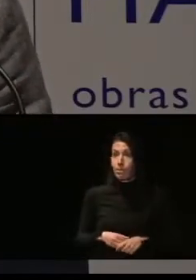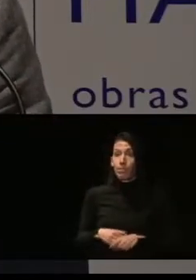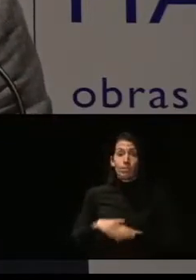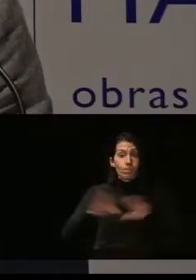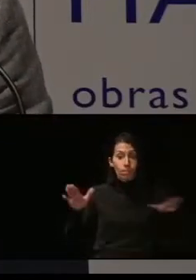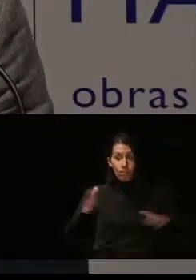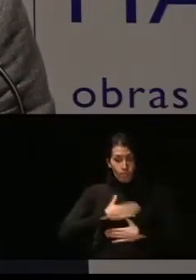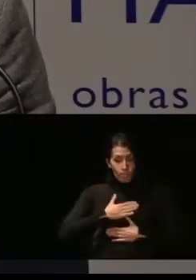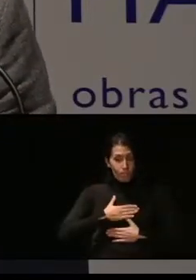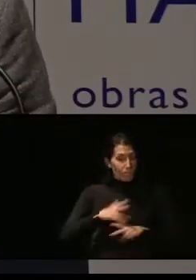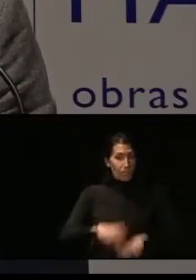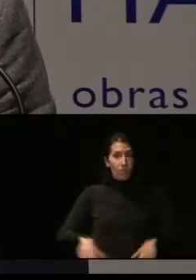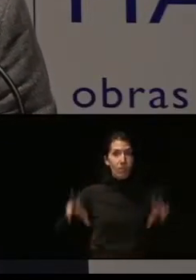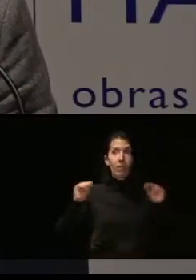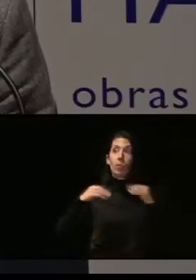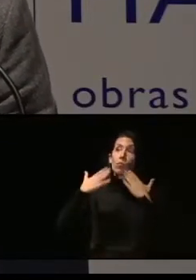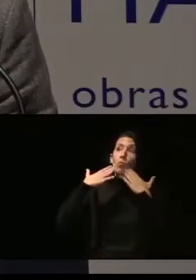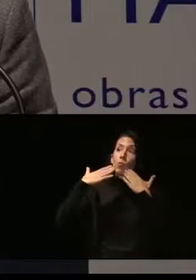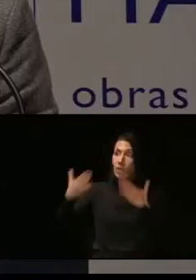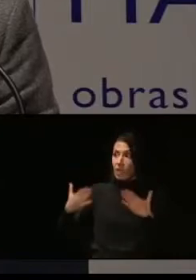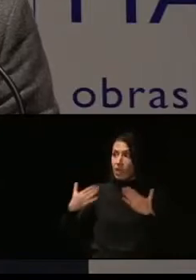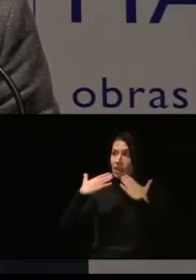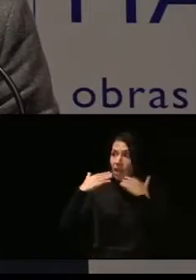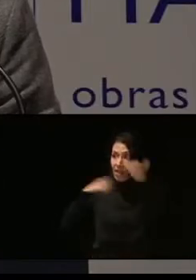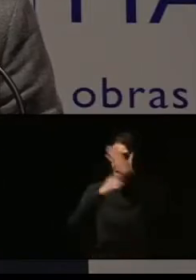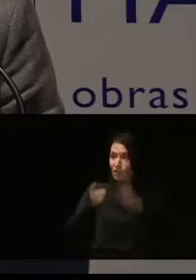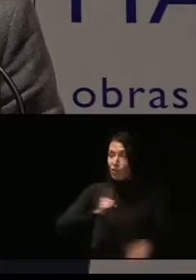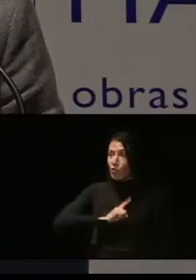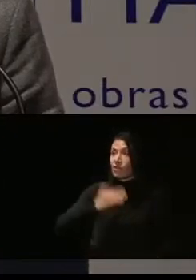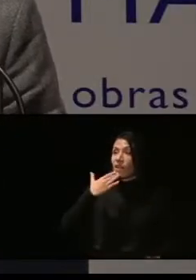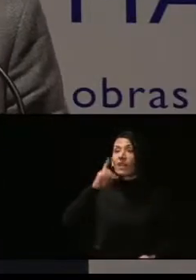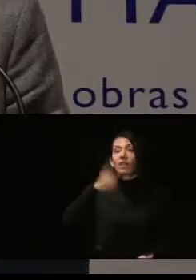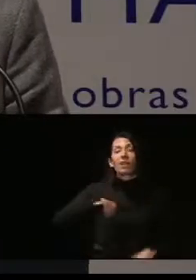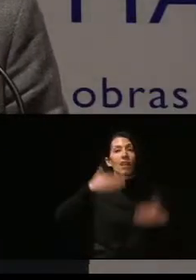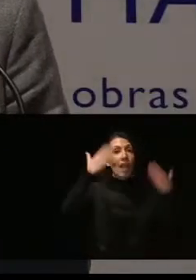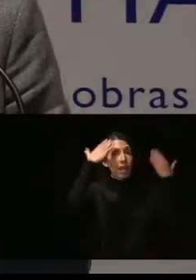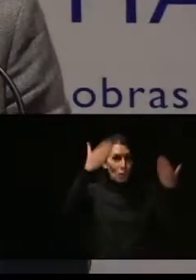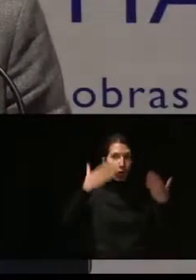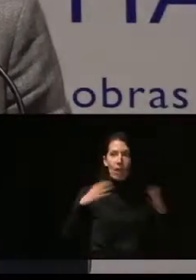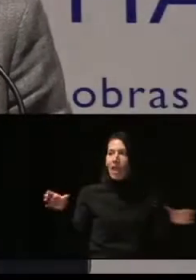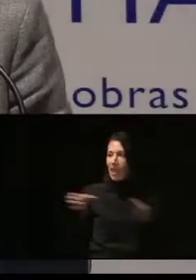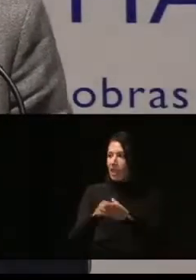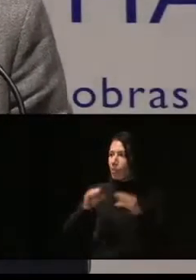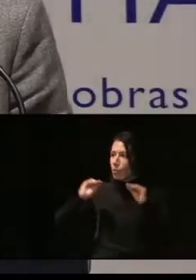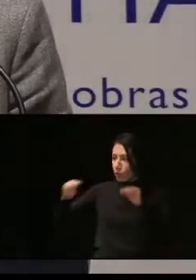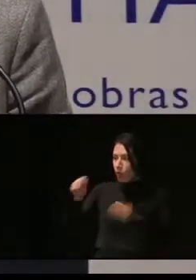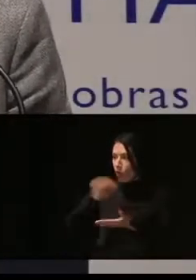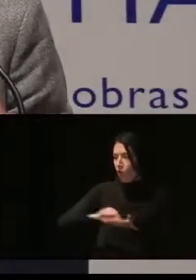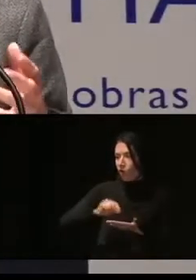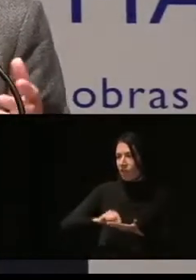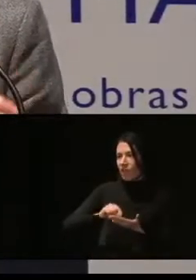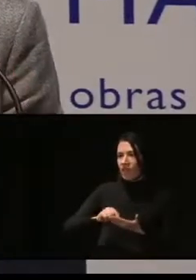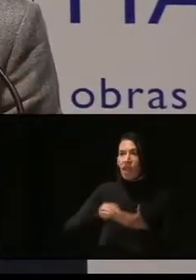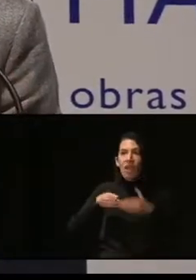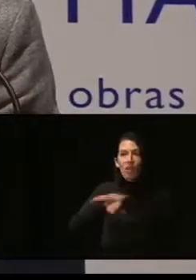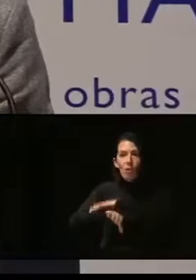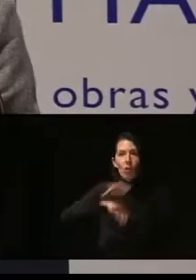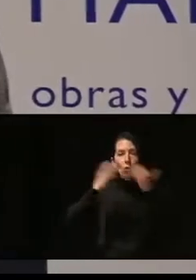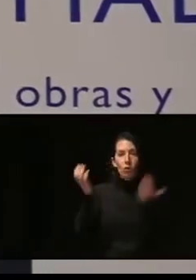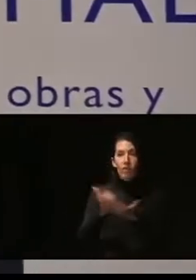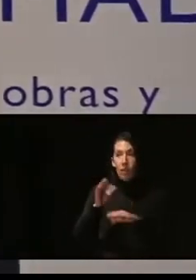por mi parte, nada más. Muchas gracias por su atención y enhorabuena al equipo de la Oficina de Accesibilidad Universal por ese